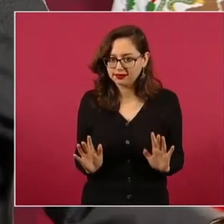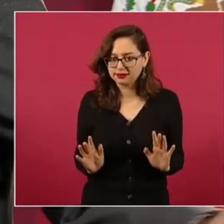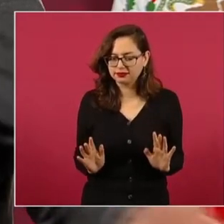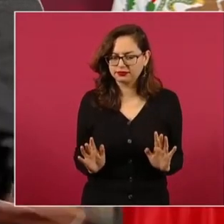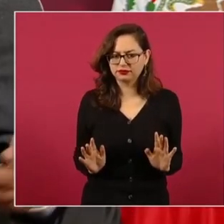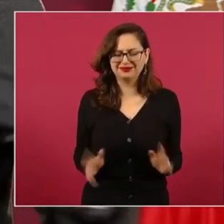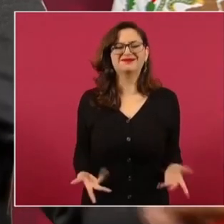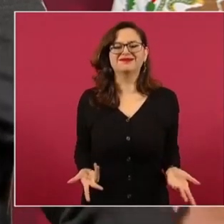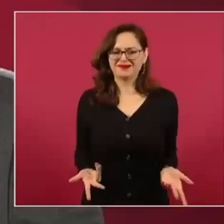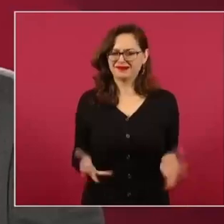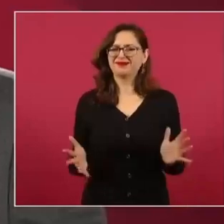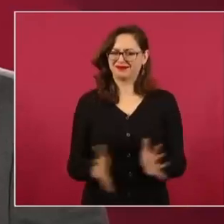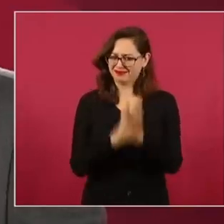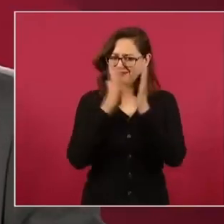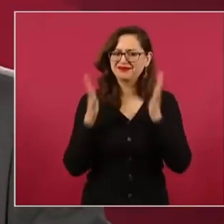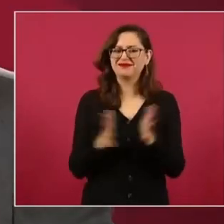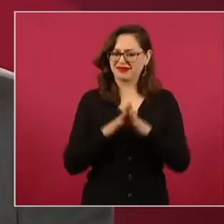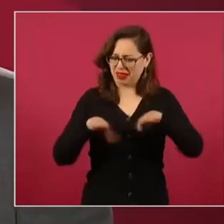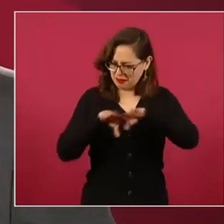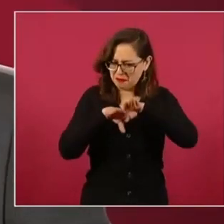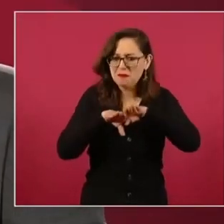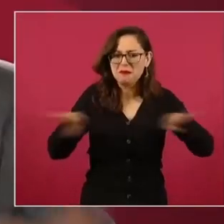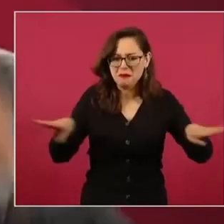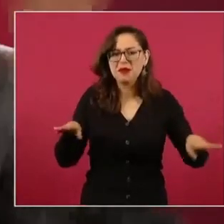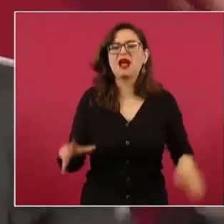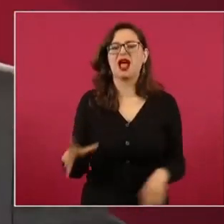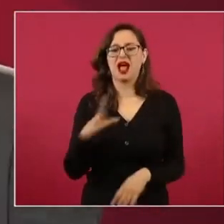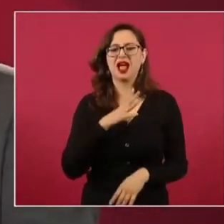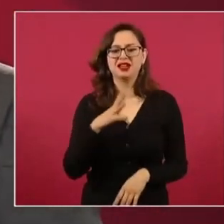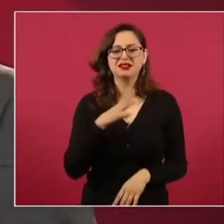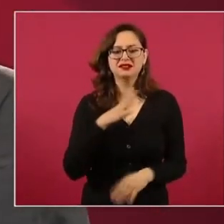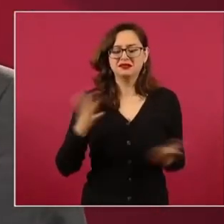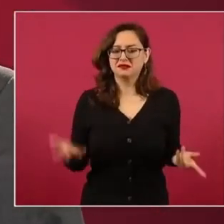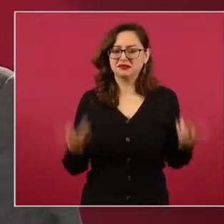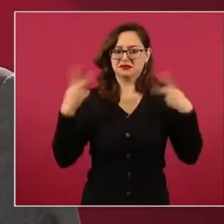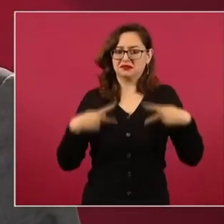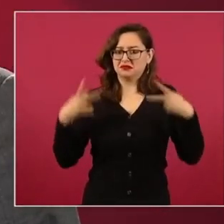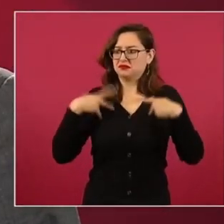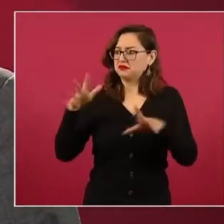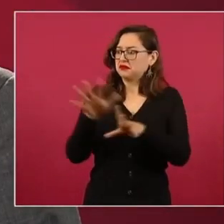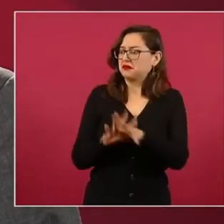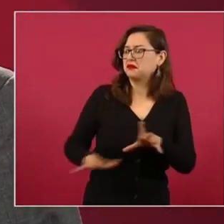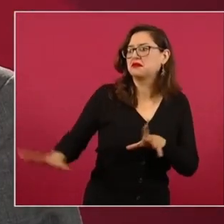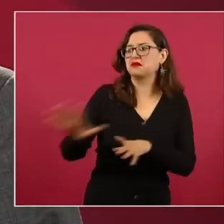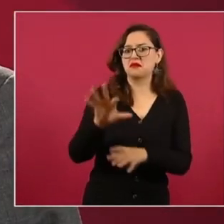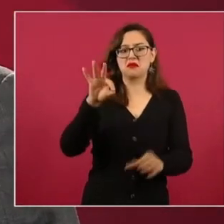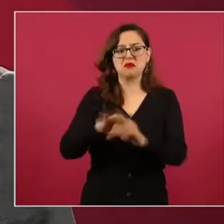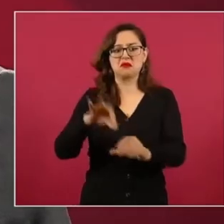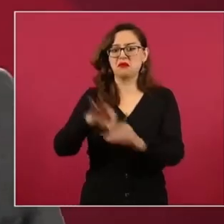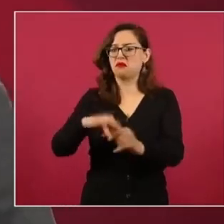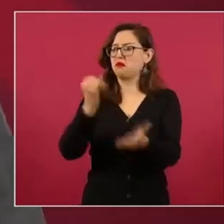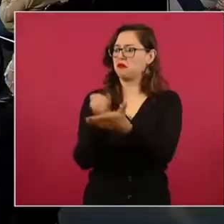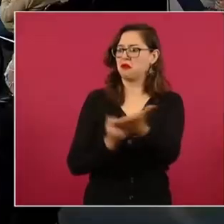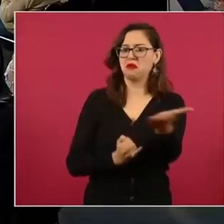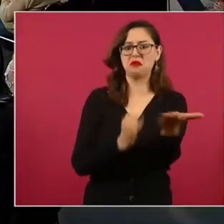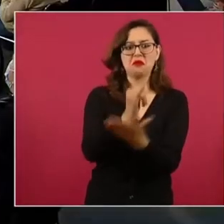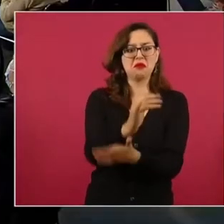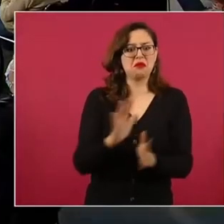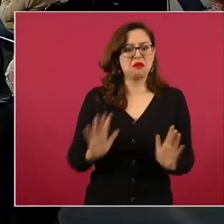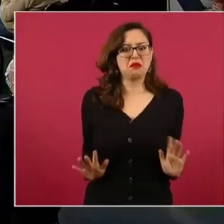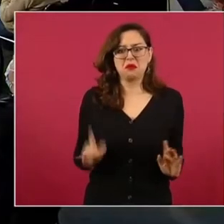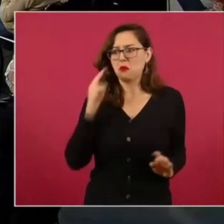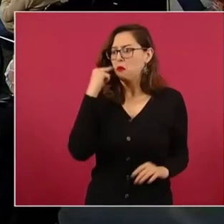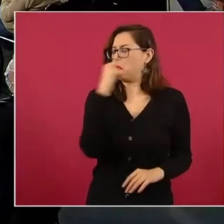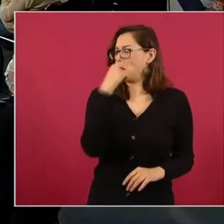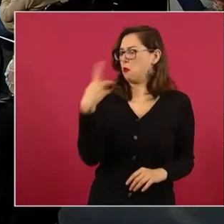¿Cómo no va haber piso parejo, si va a ser el pueblo el que va a decidir? Y si la